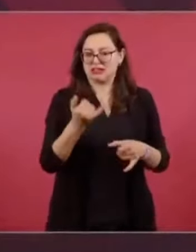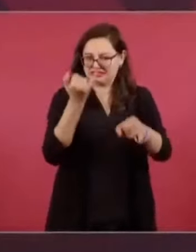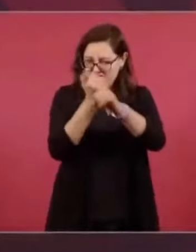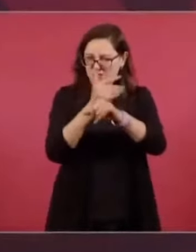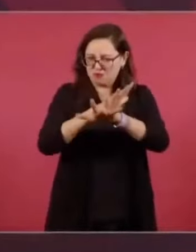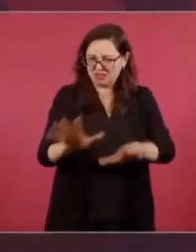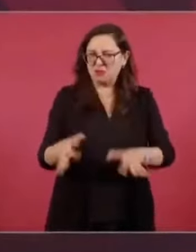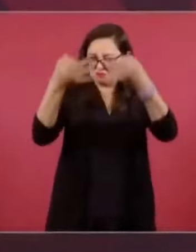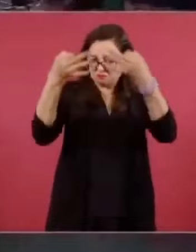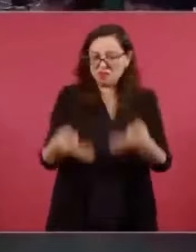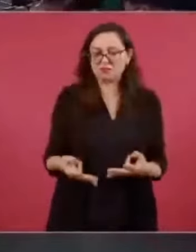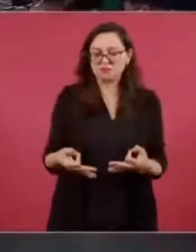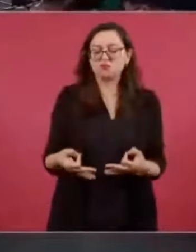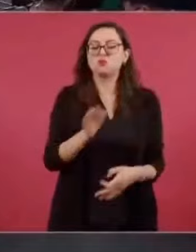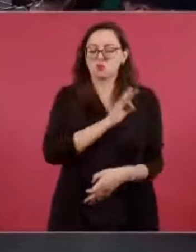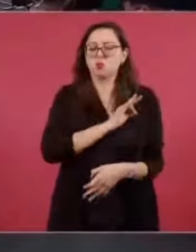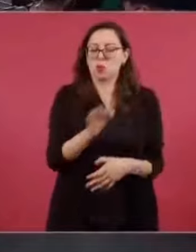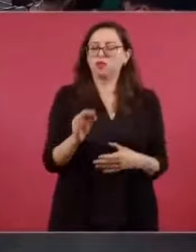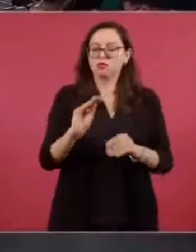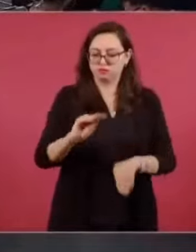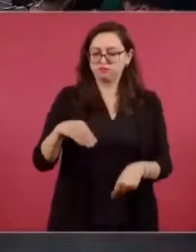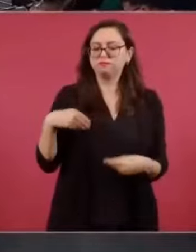te lo podemos dar.